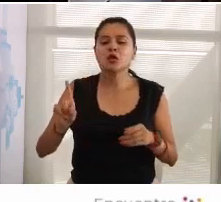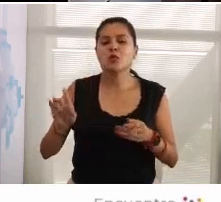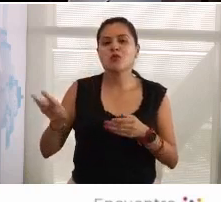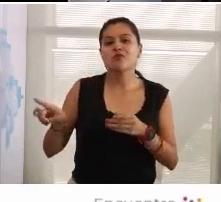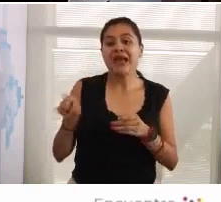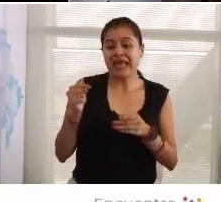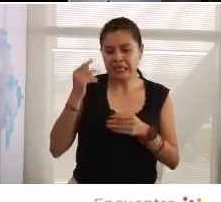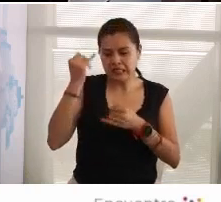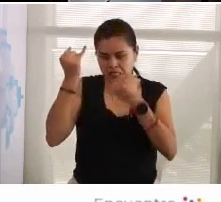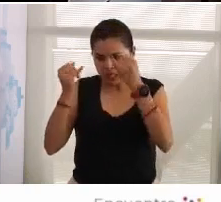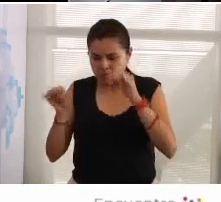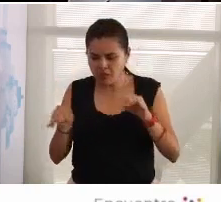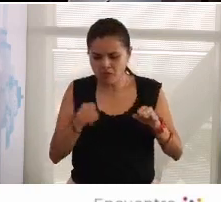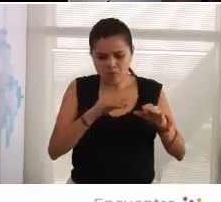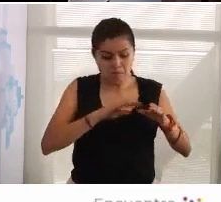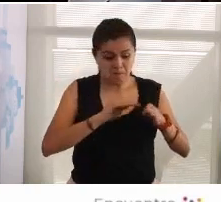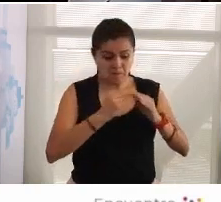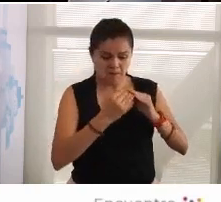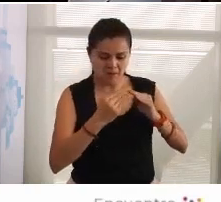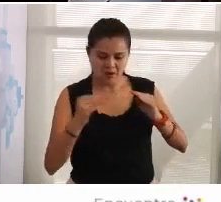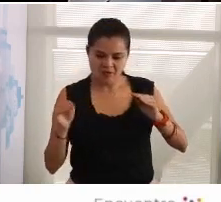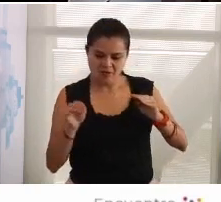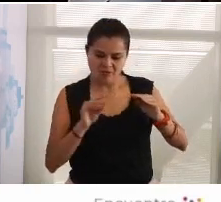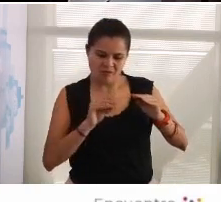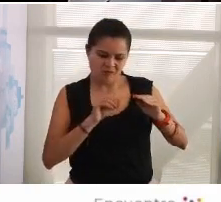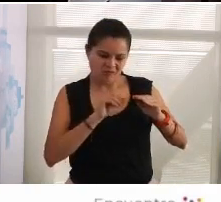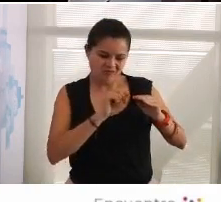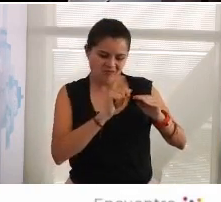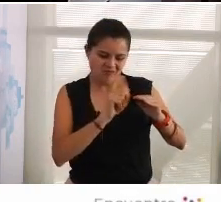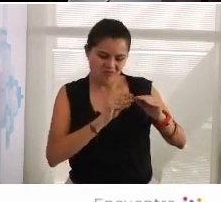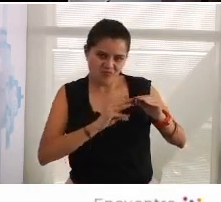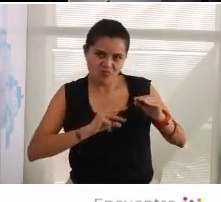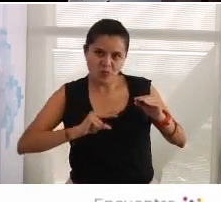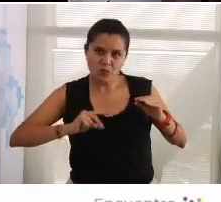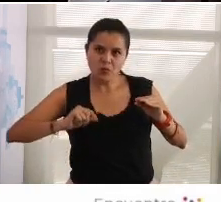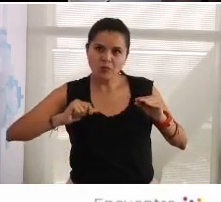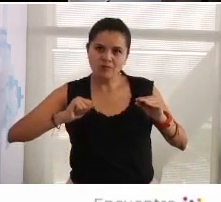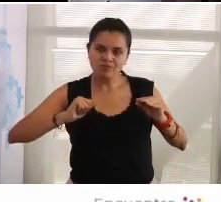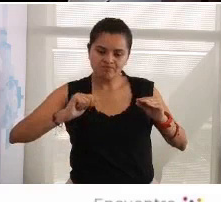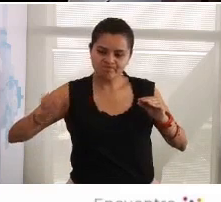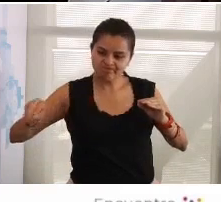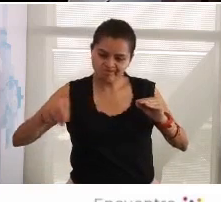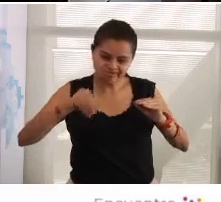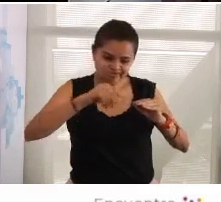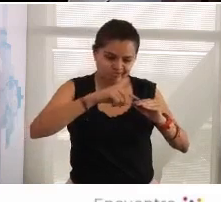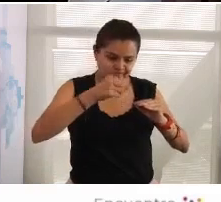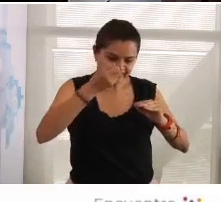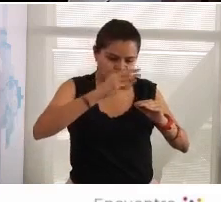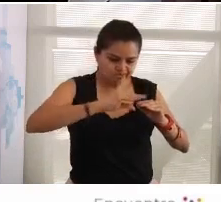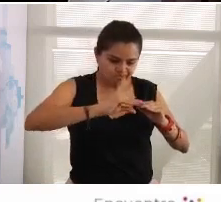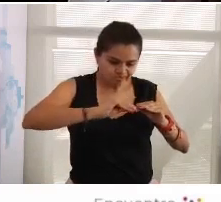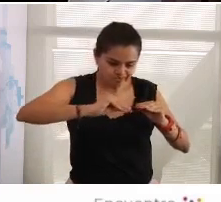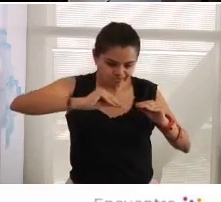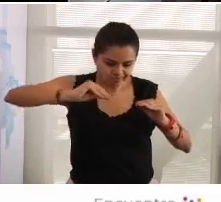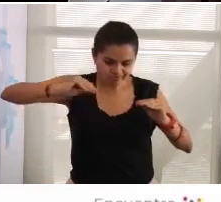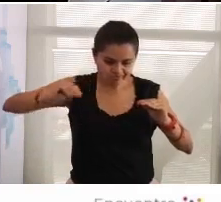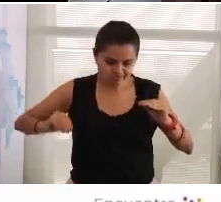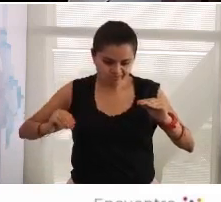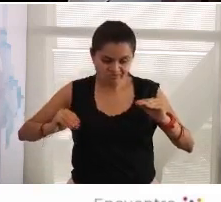una estas piezas de la democracia, una por una, desmontándolas,